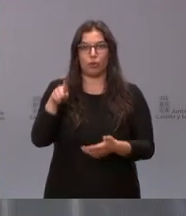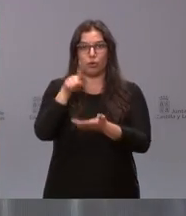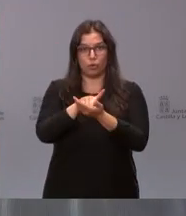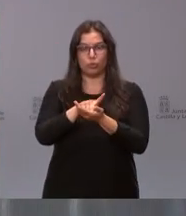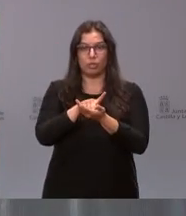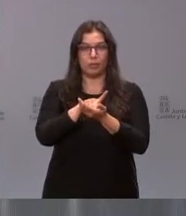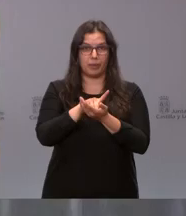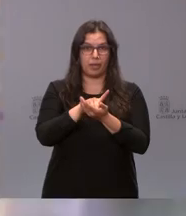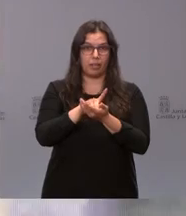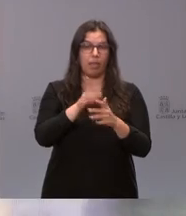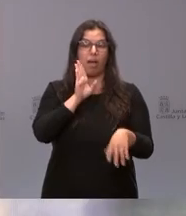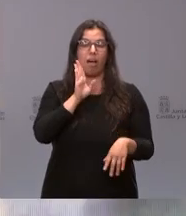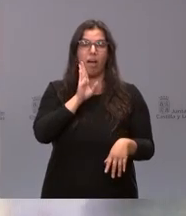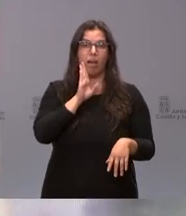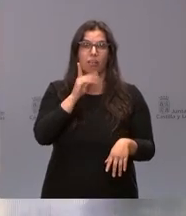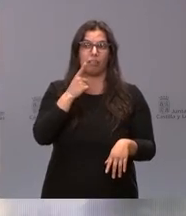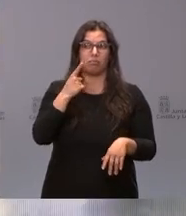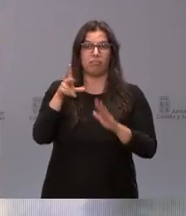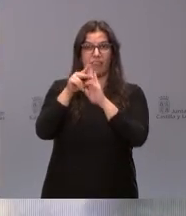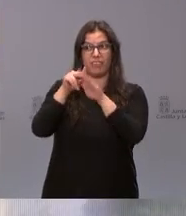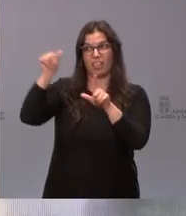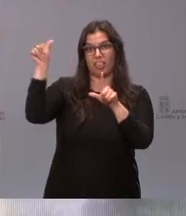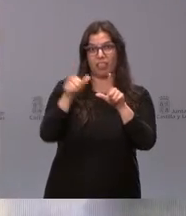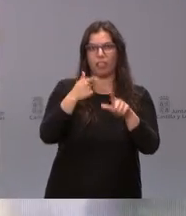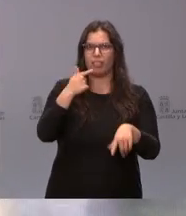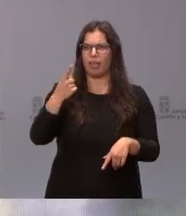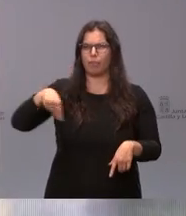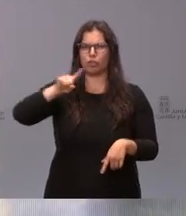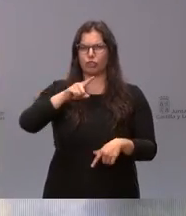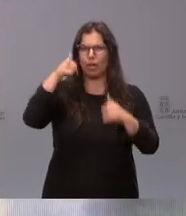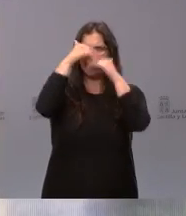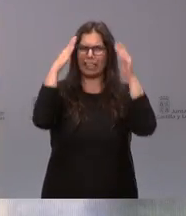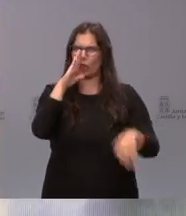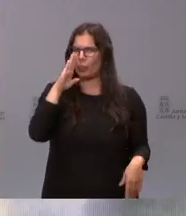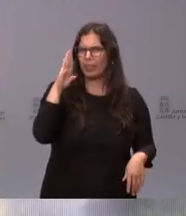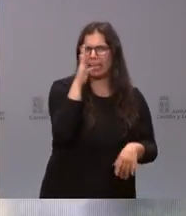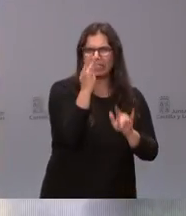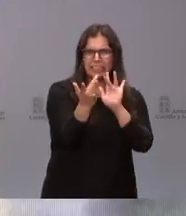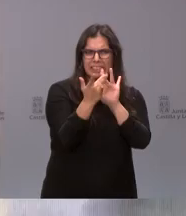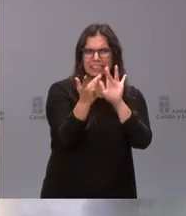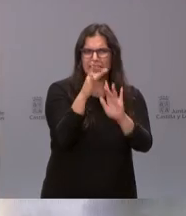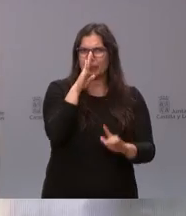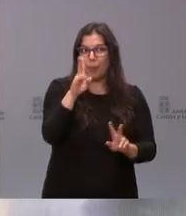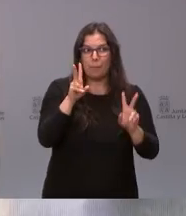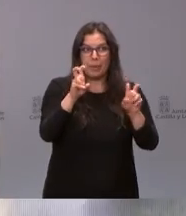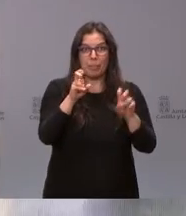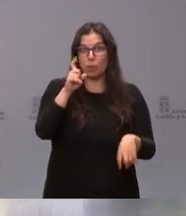como muy bien decía el vídeo en primera línea con miedo sin saber en los primeros